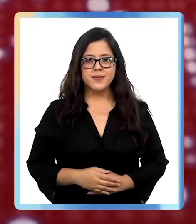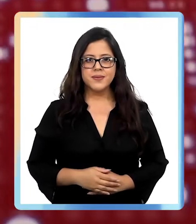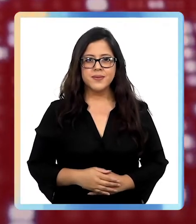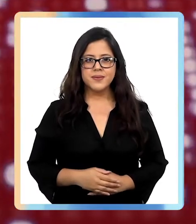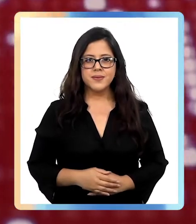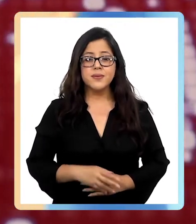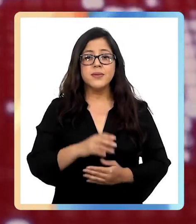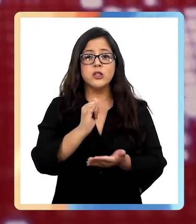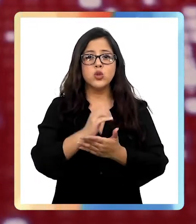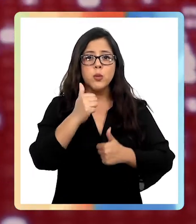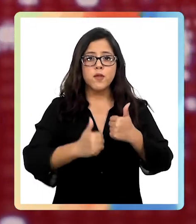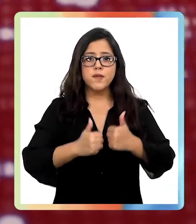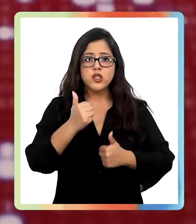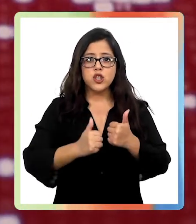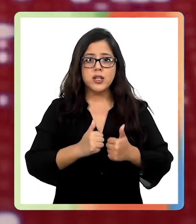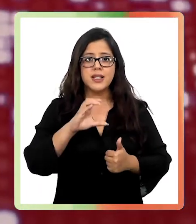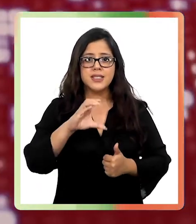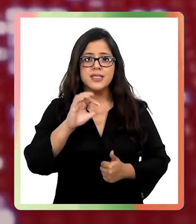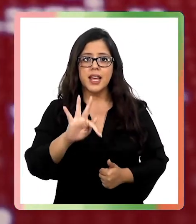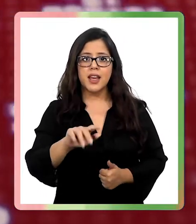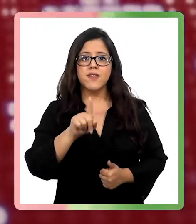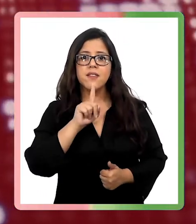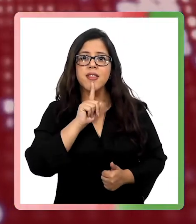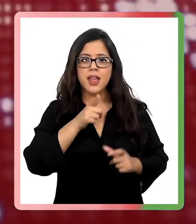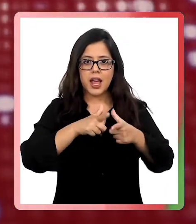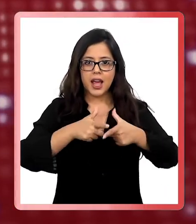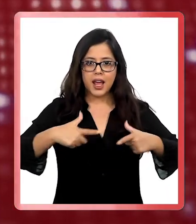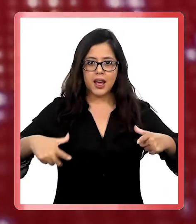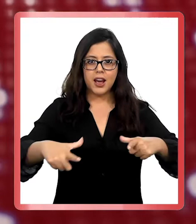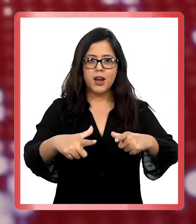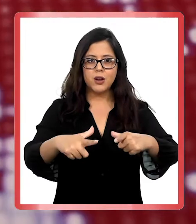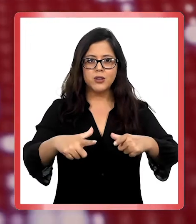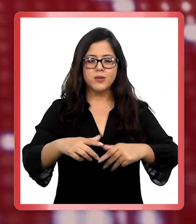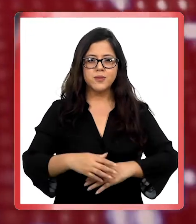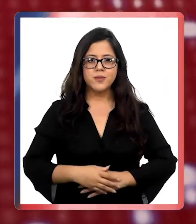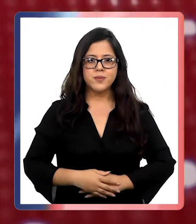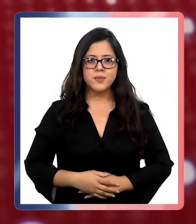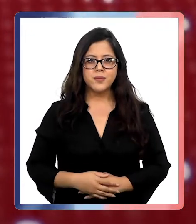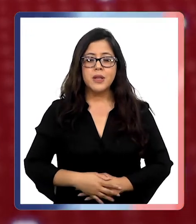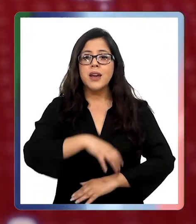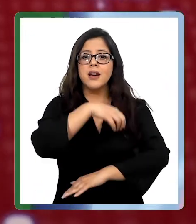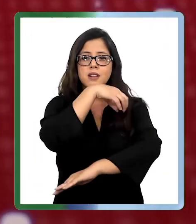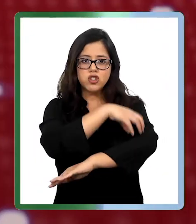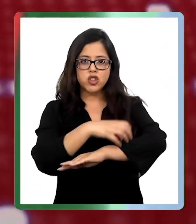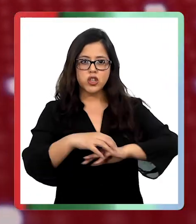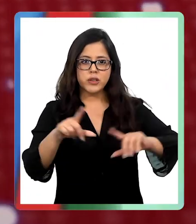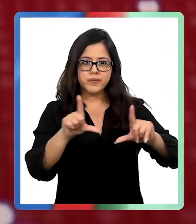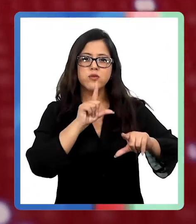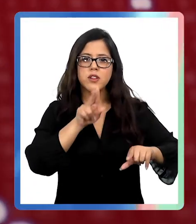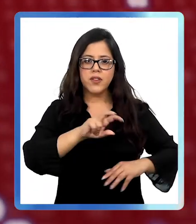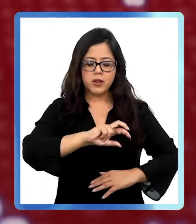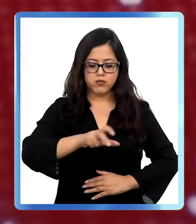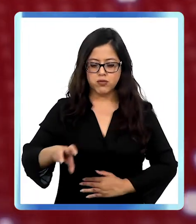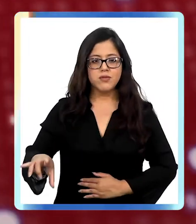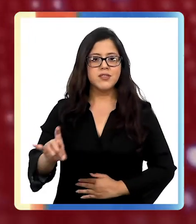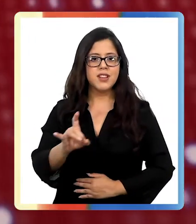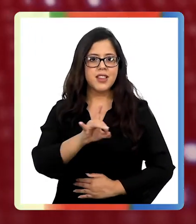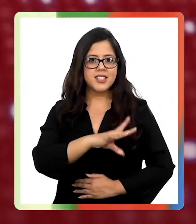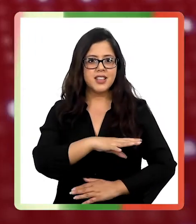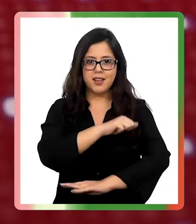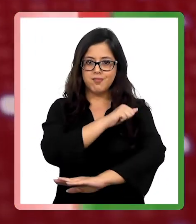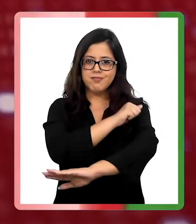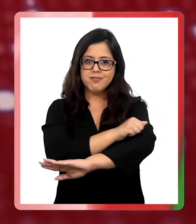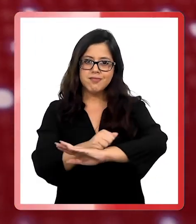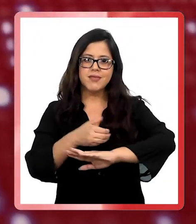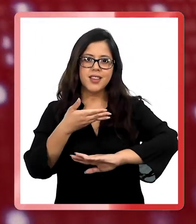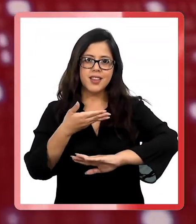Instituto Profesional y Centro de Formación Técnica Los Lagos Asociación Regional de Canales de Televisión de Señal Abierta de